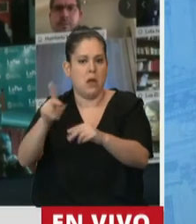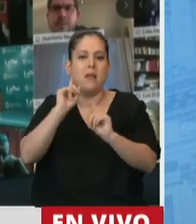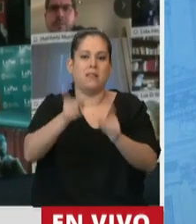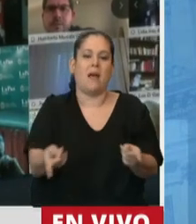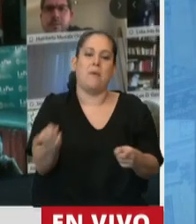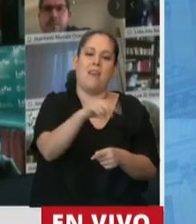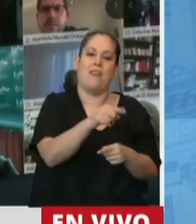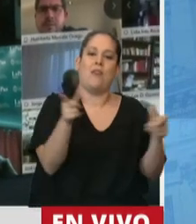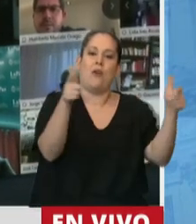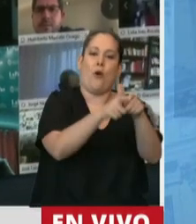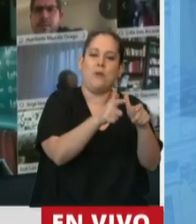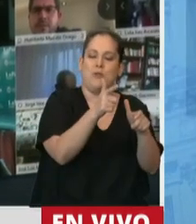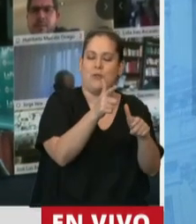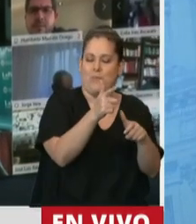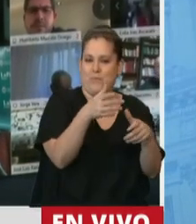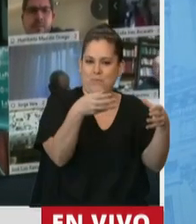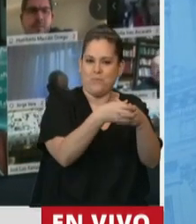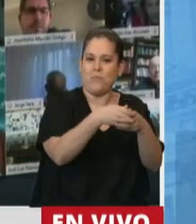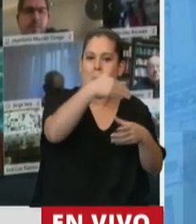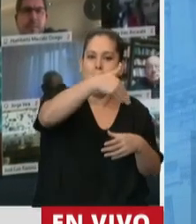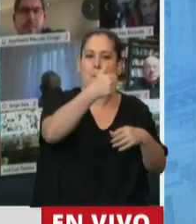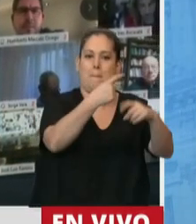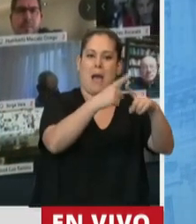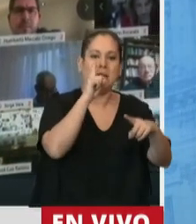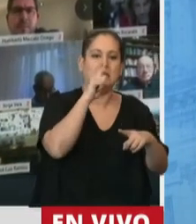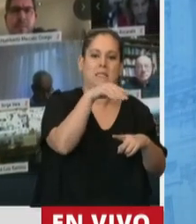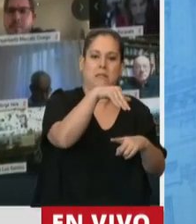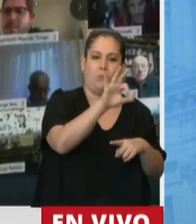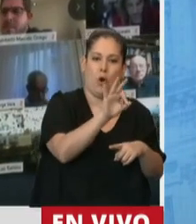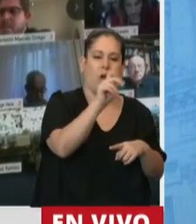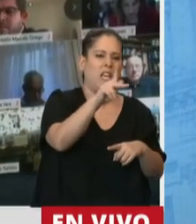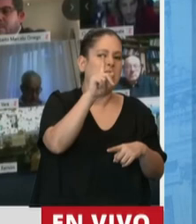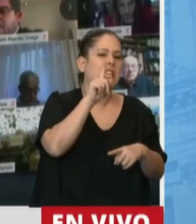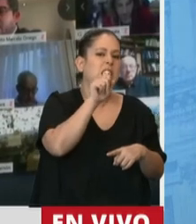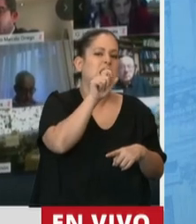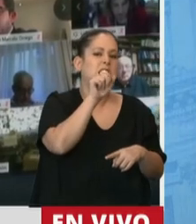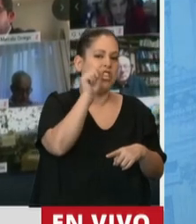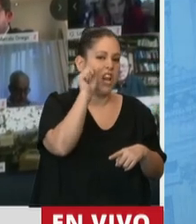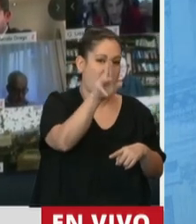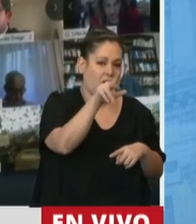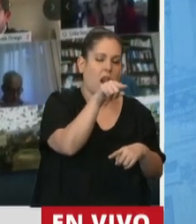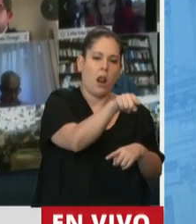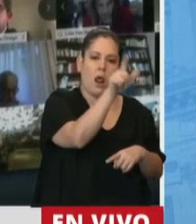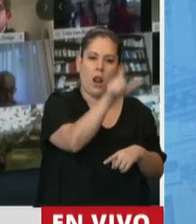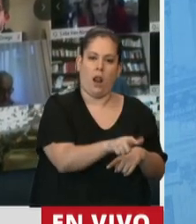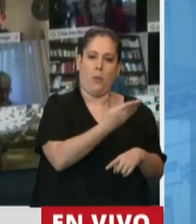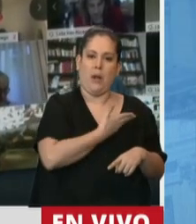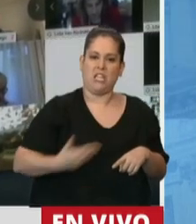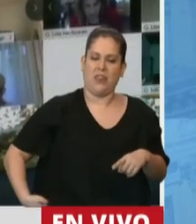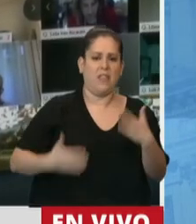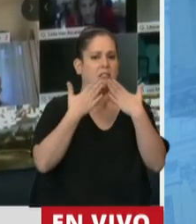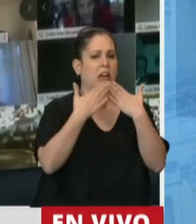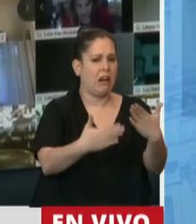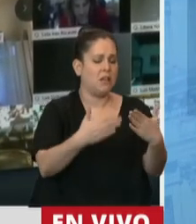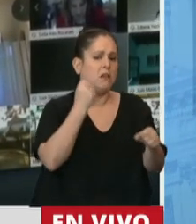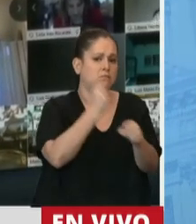Máximo Kirchner que veníamos hablando de este tema incluso un poquito antes de que empiece la pandemia y